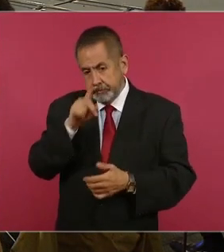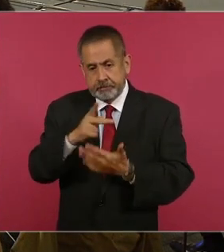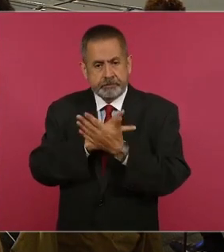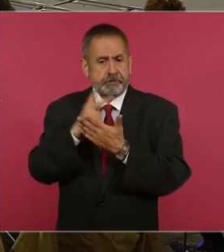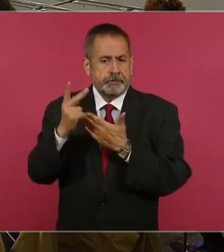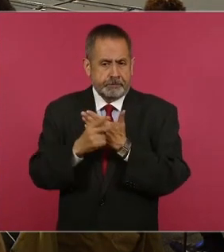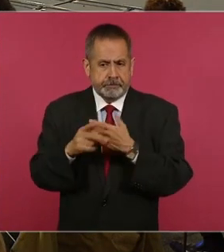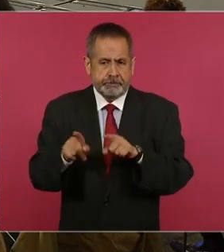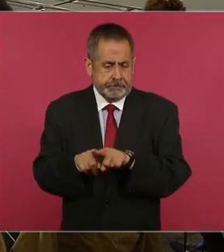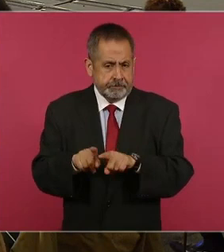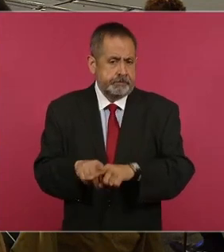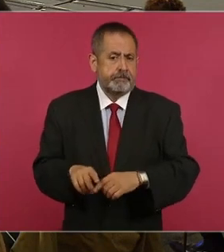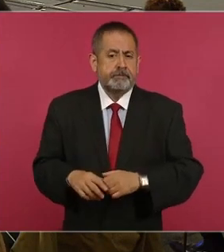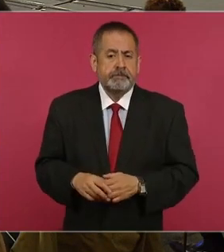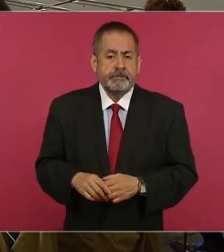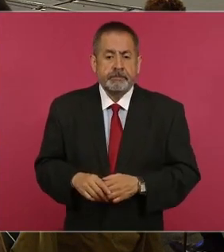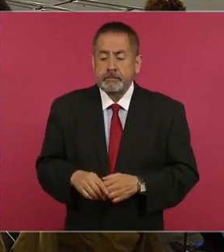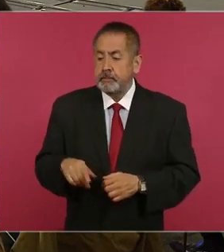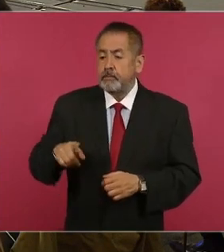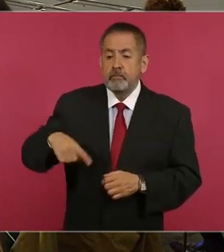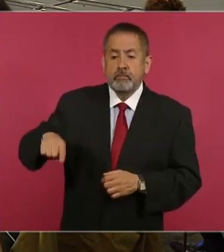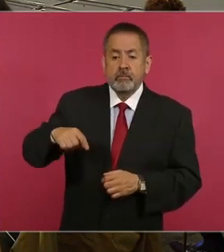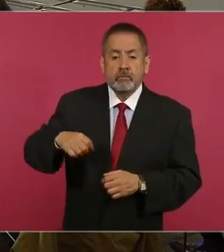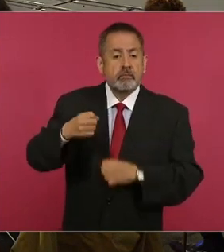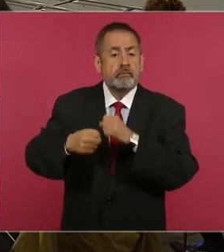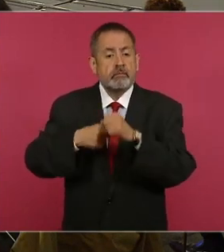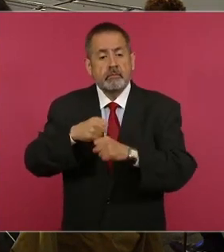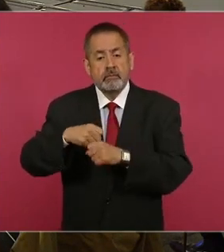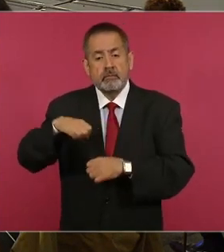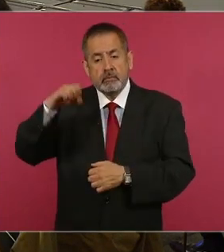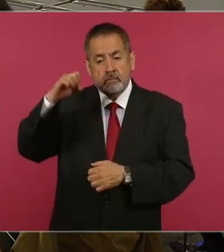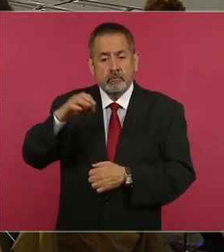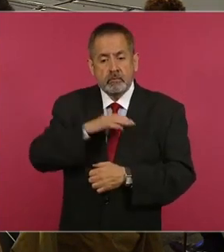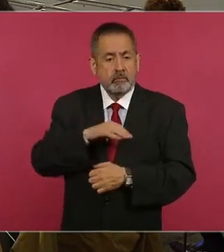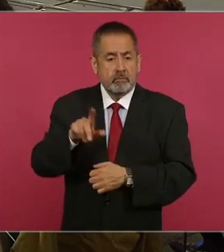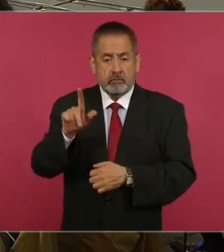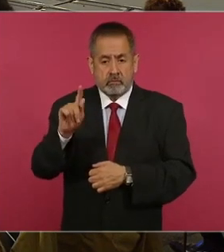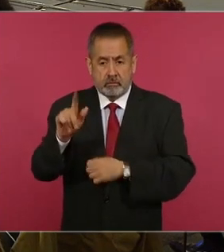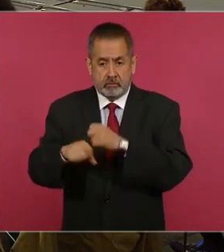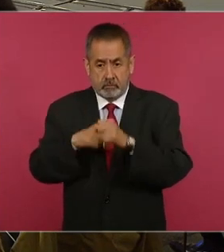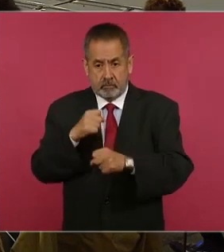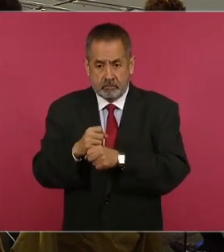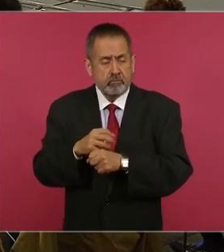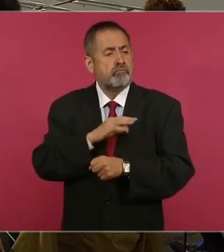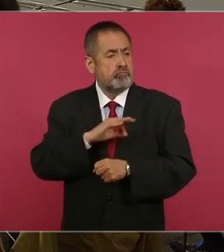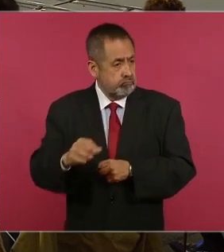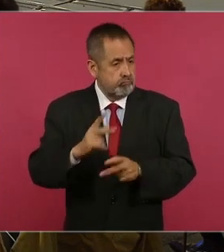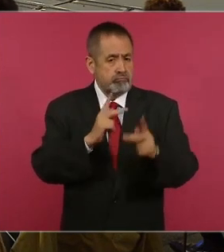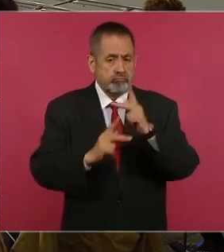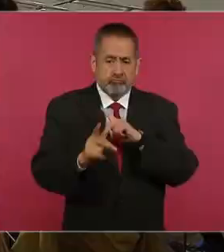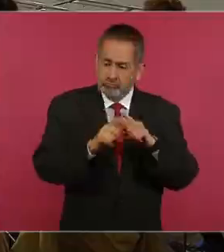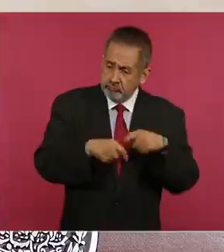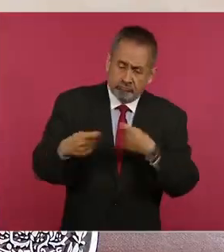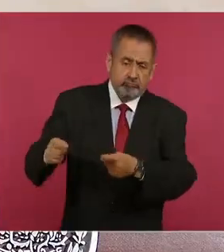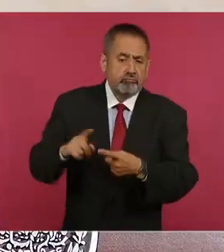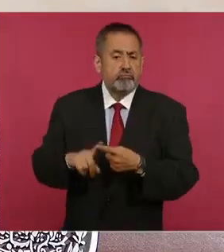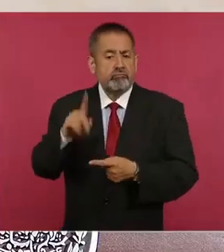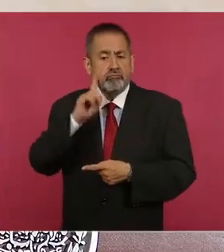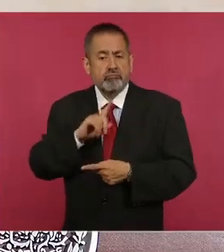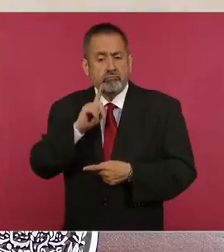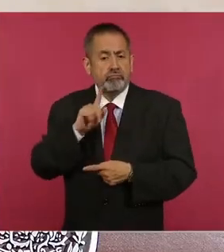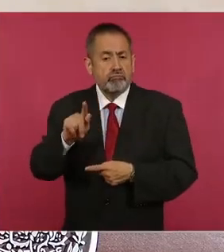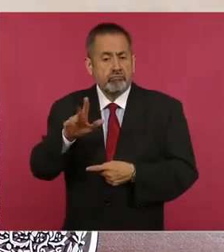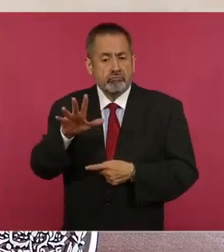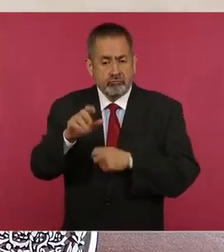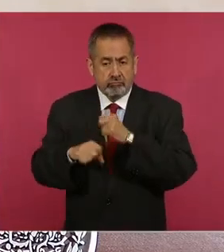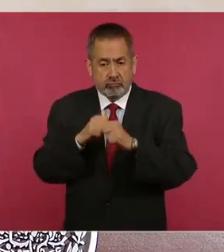cobranza social. Se aumentó la edad para sacar un crédito, los hombres a 70 años y las mujeres a 75 y además en la